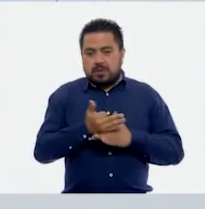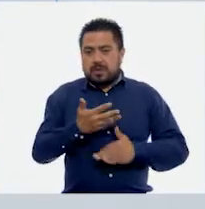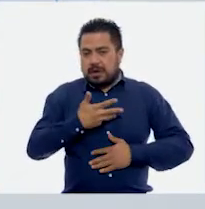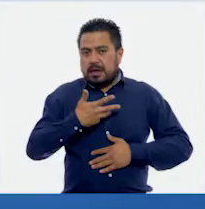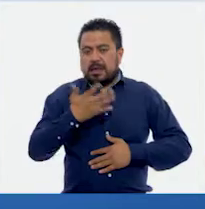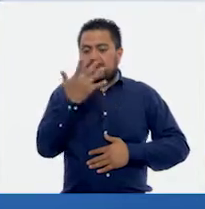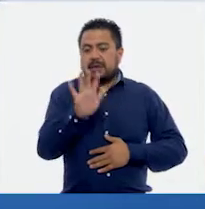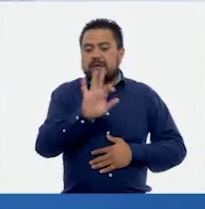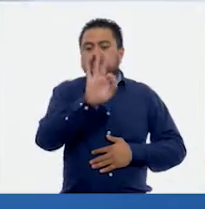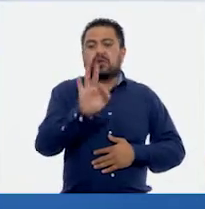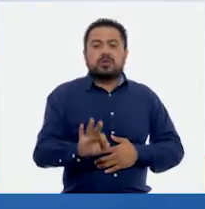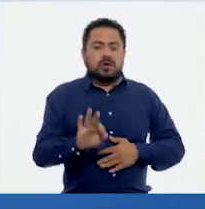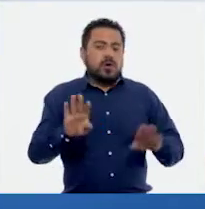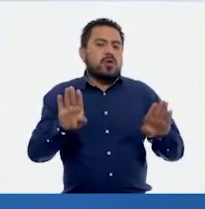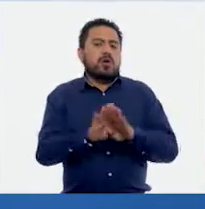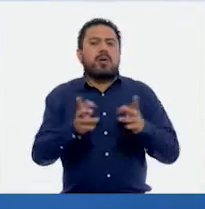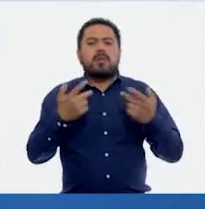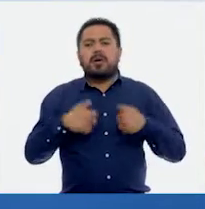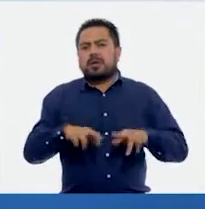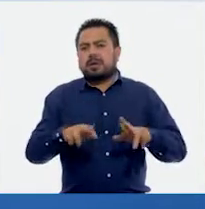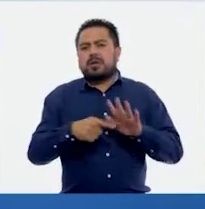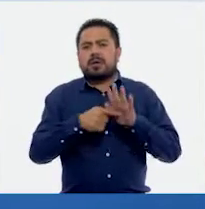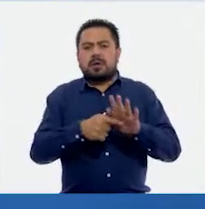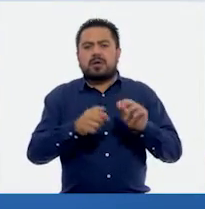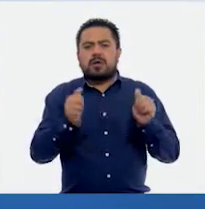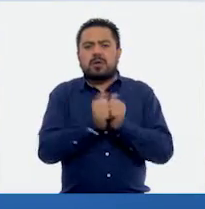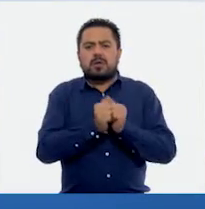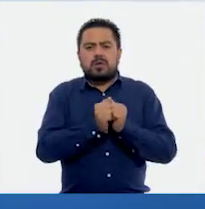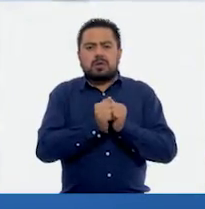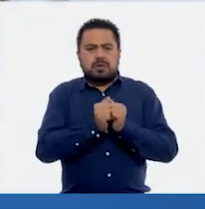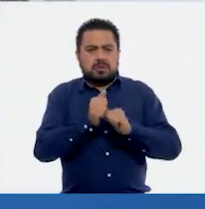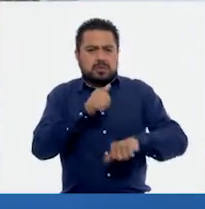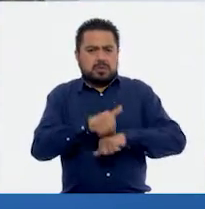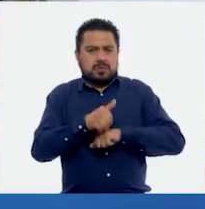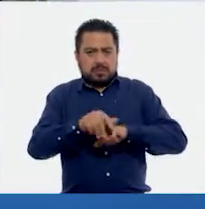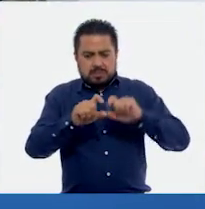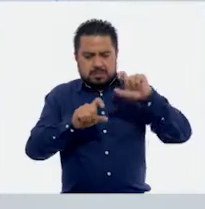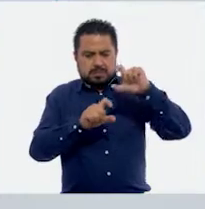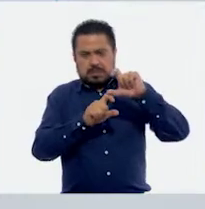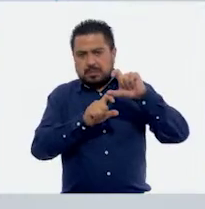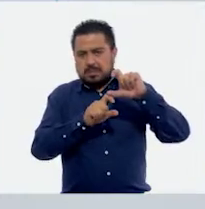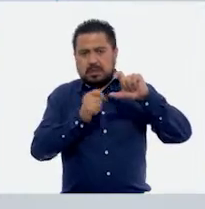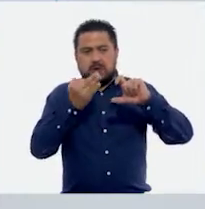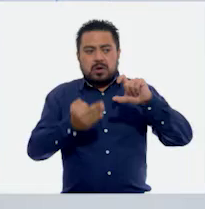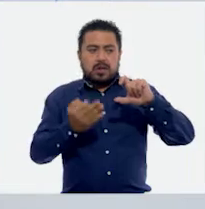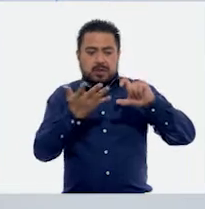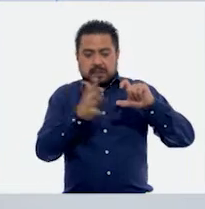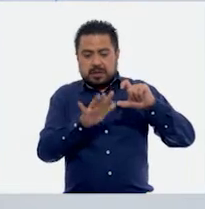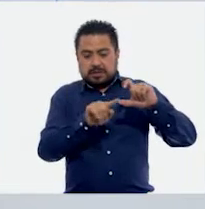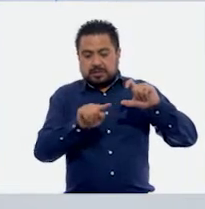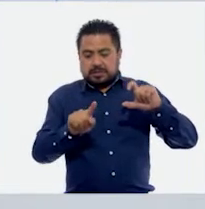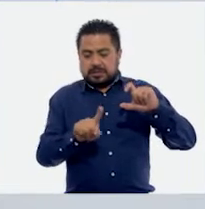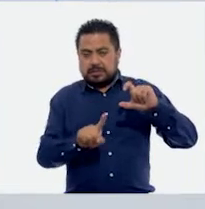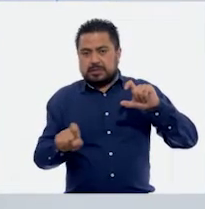el 10%. ¿Cómo lo representamos con una fracción? Ajá. Sería 10 centésimos.